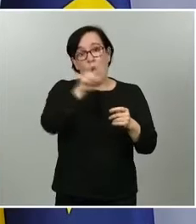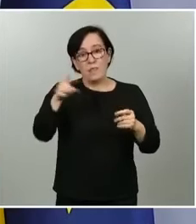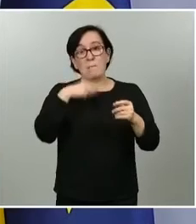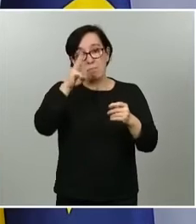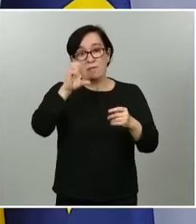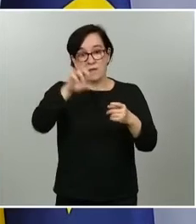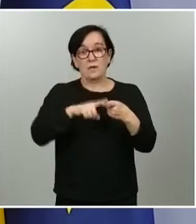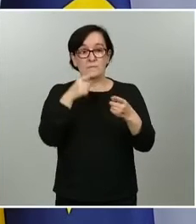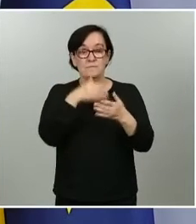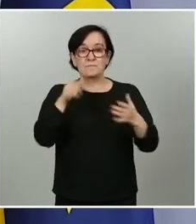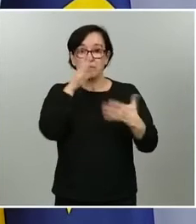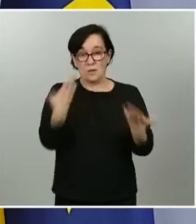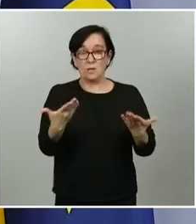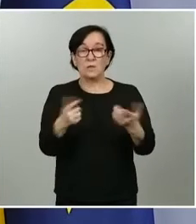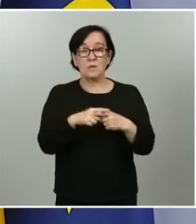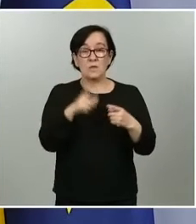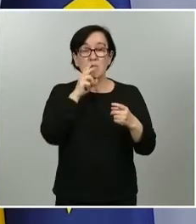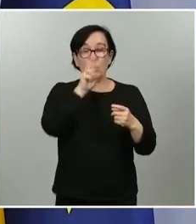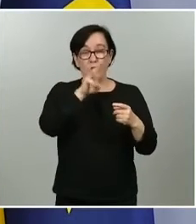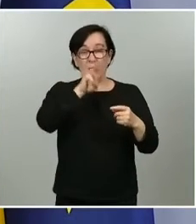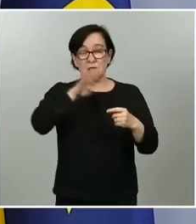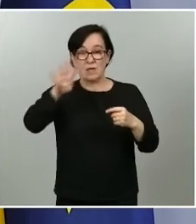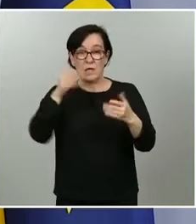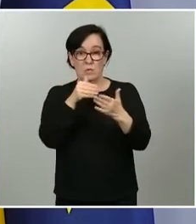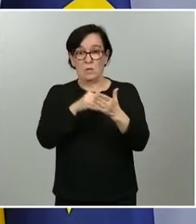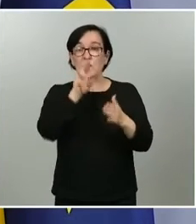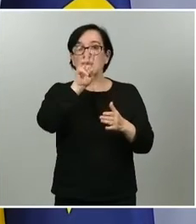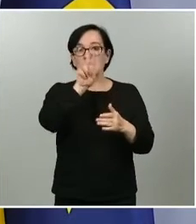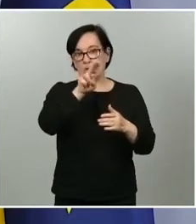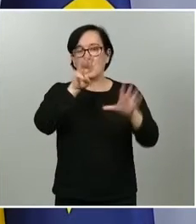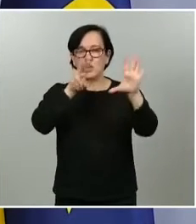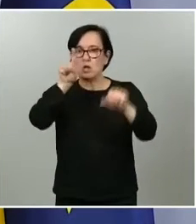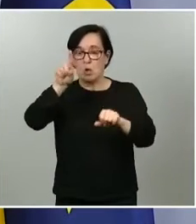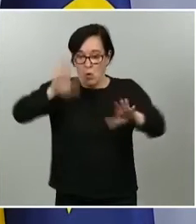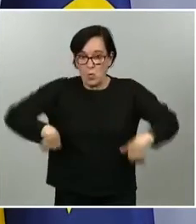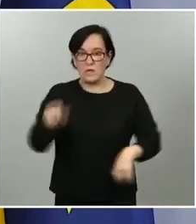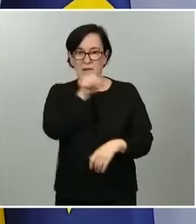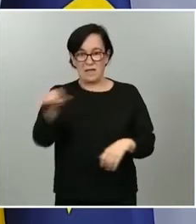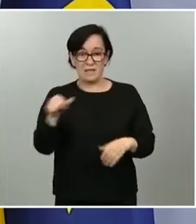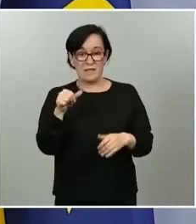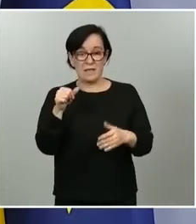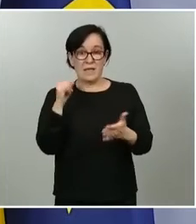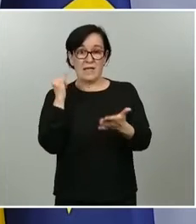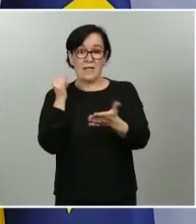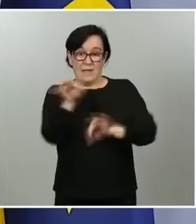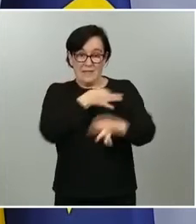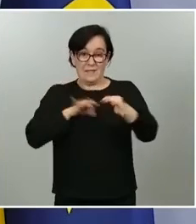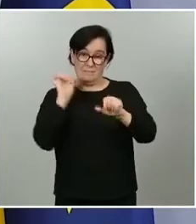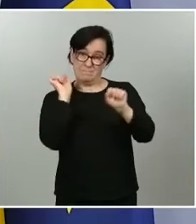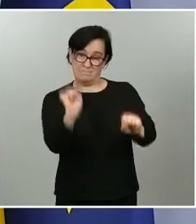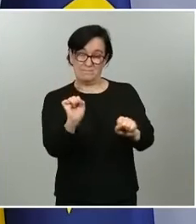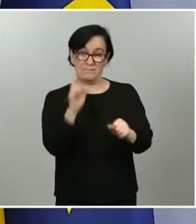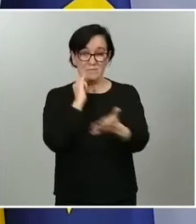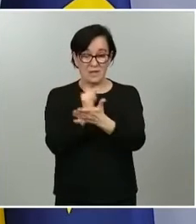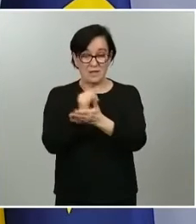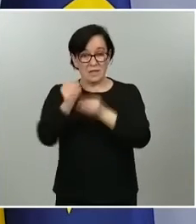de las cuales 234.081 la última semana y test de anticuerpos también el conjunto de test que ha